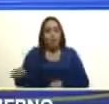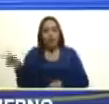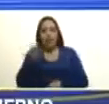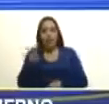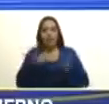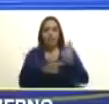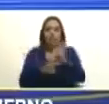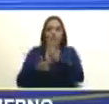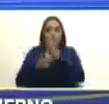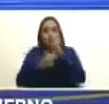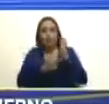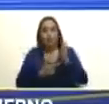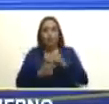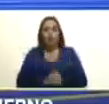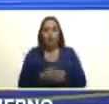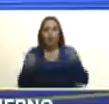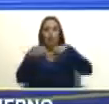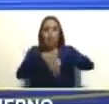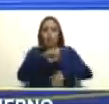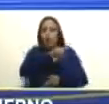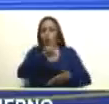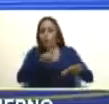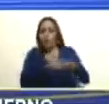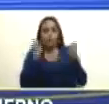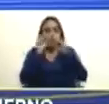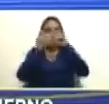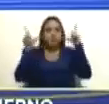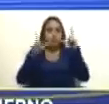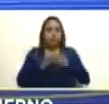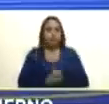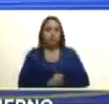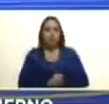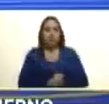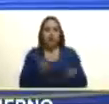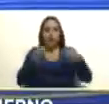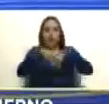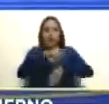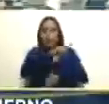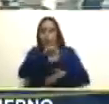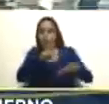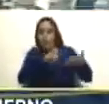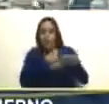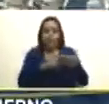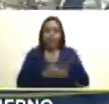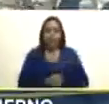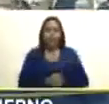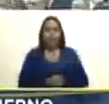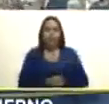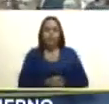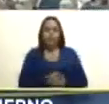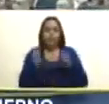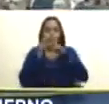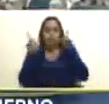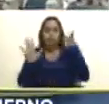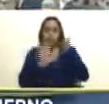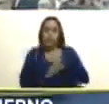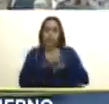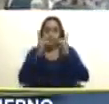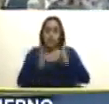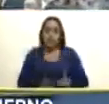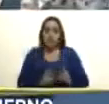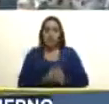mostró un consenso impresionante un consenso impactante de la posición